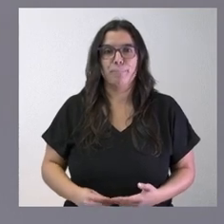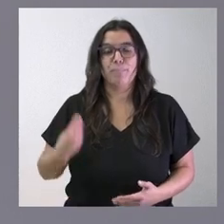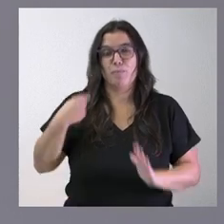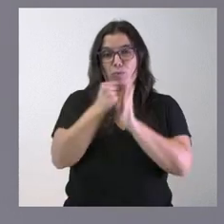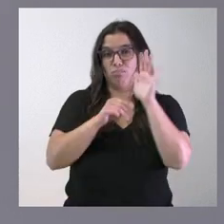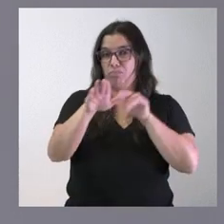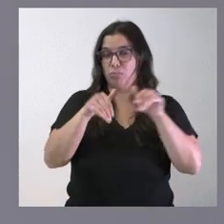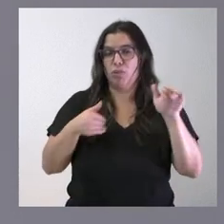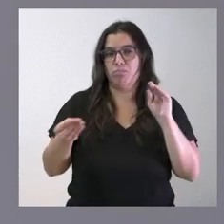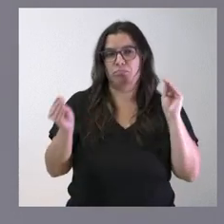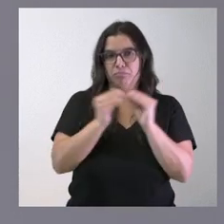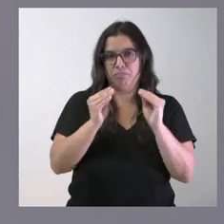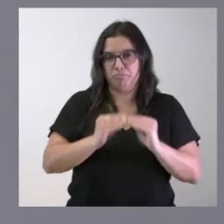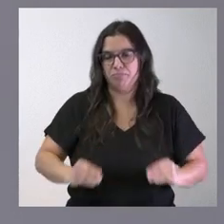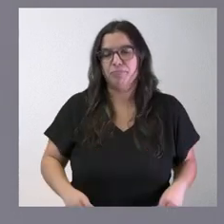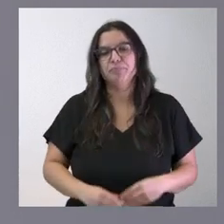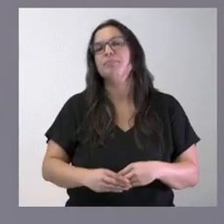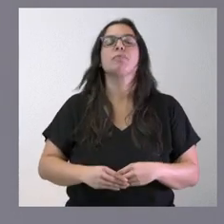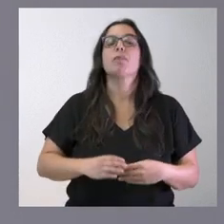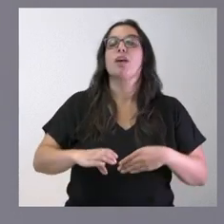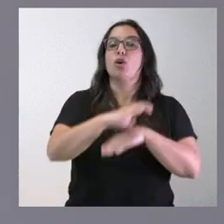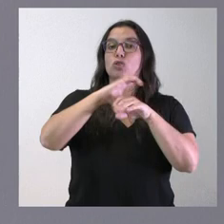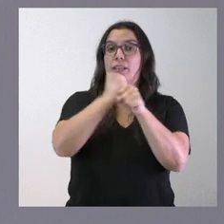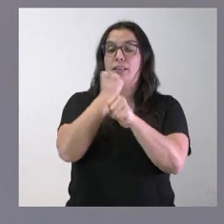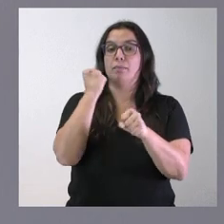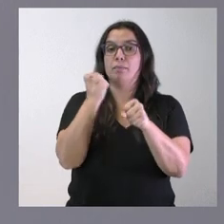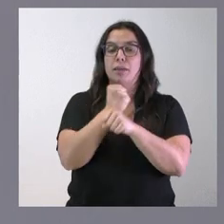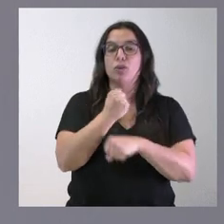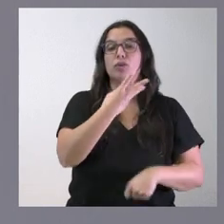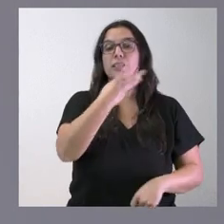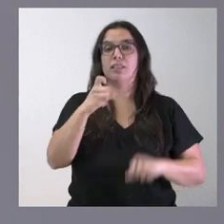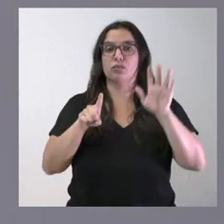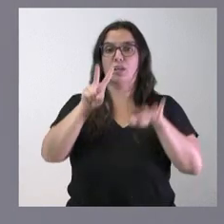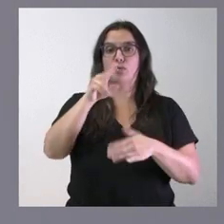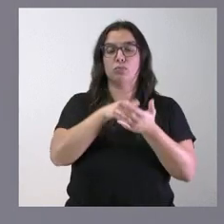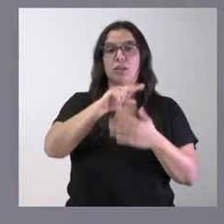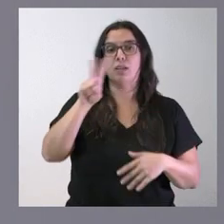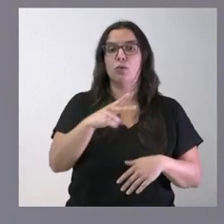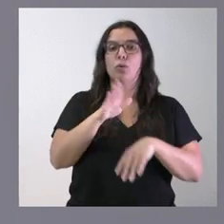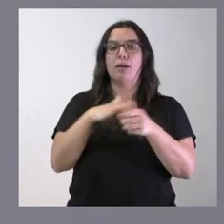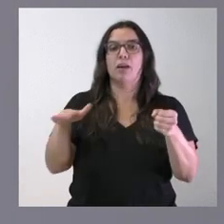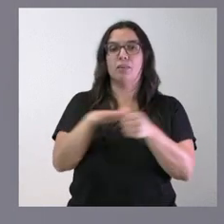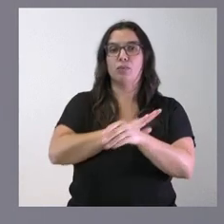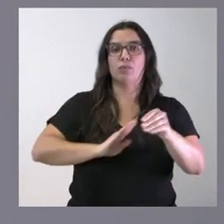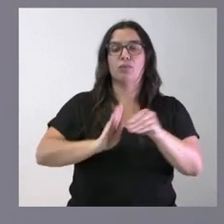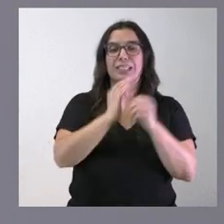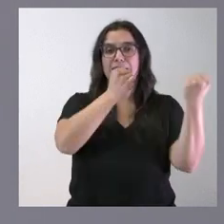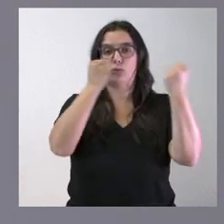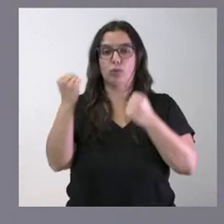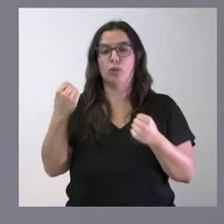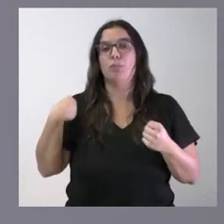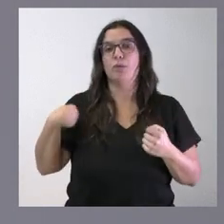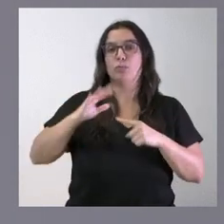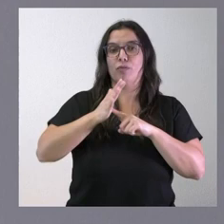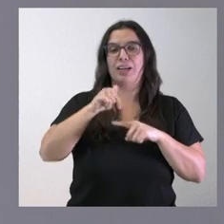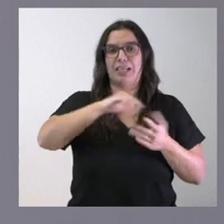Por lo que tiene que ver a la Consejería de Empleo, 362.000 euros para financiar las actividades de la institución ferial en nuestra